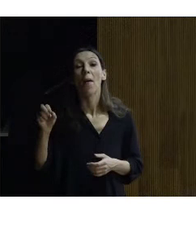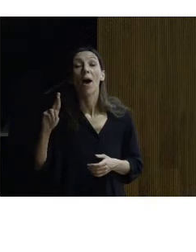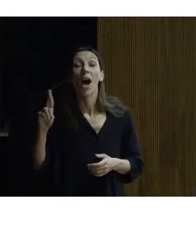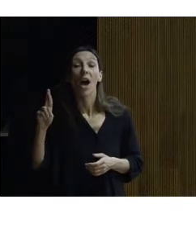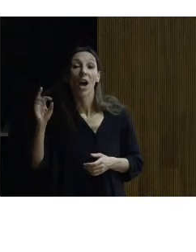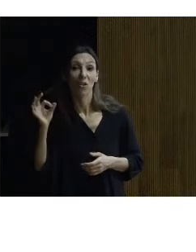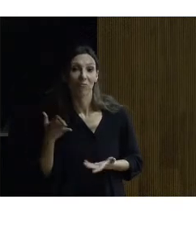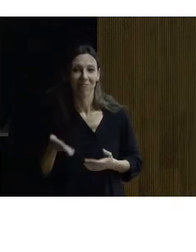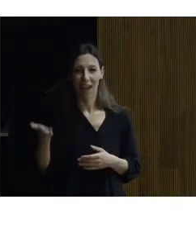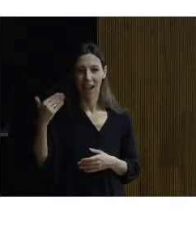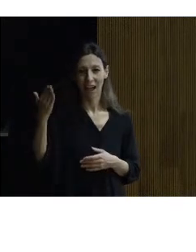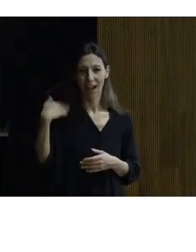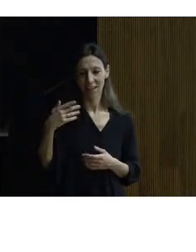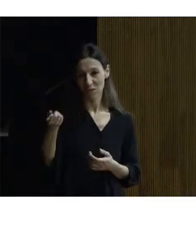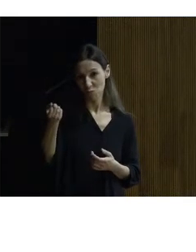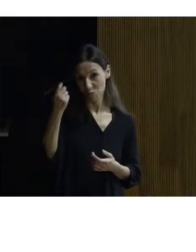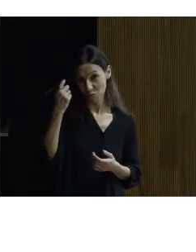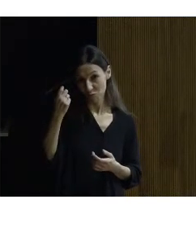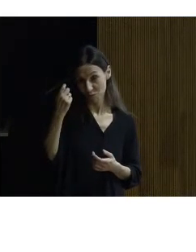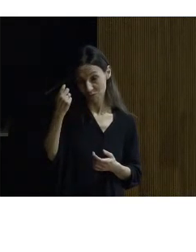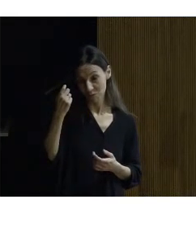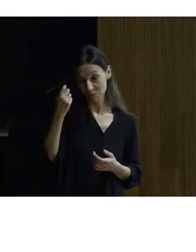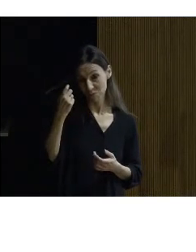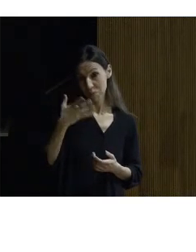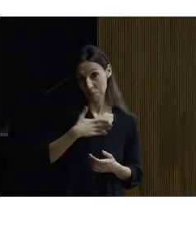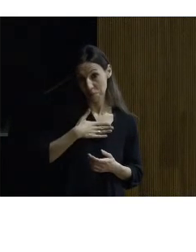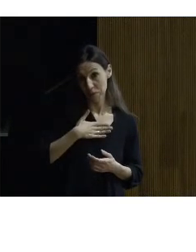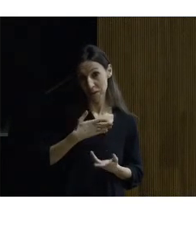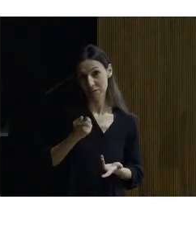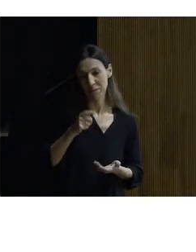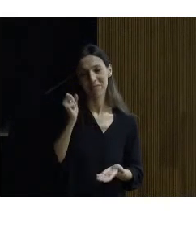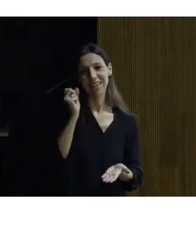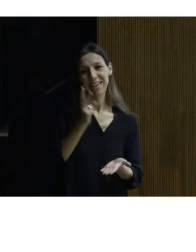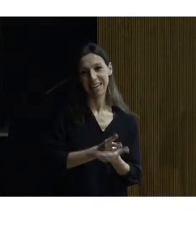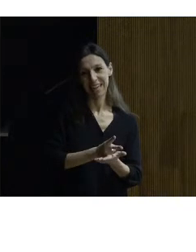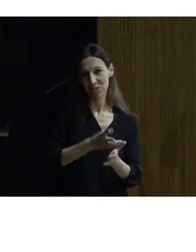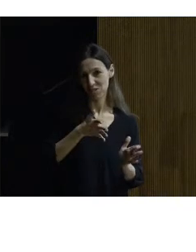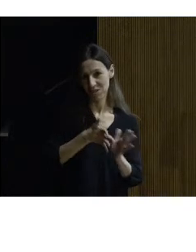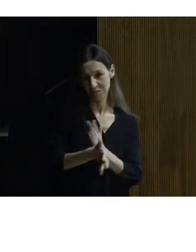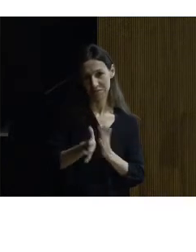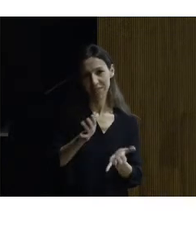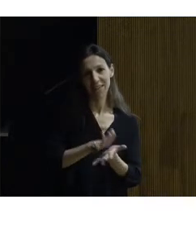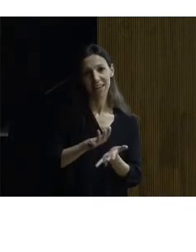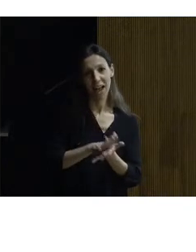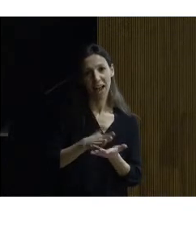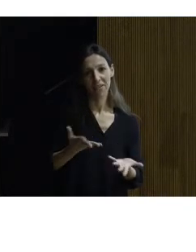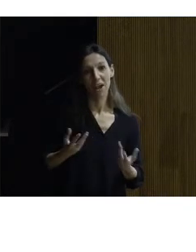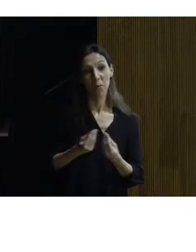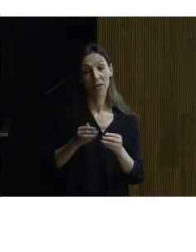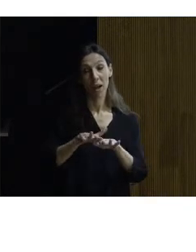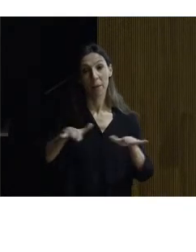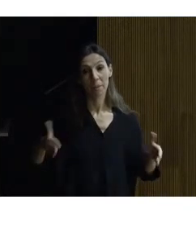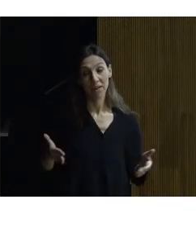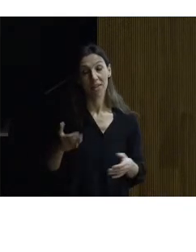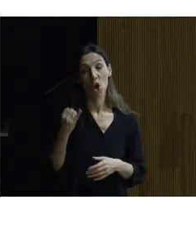y que aprendí gran parte de lo que sea arquitectura pues es todo un reto y decirles que tranquilo no estoy me acompaño a la mesa José Antonio y